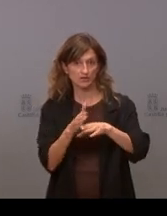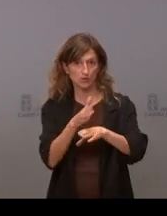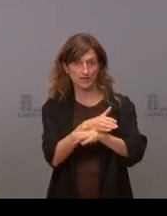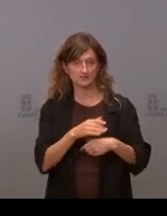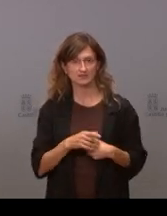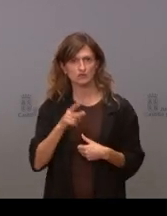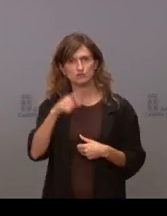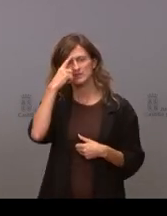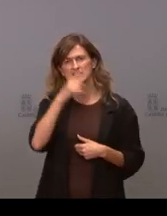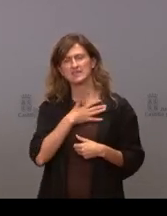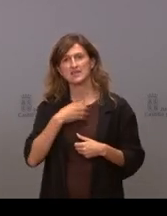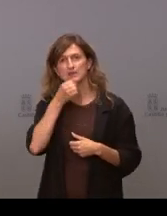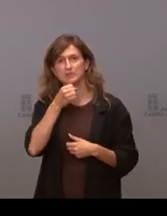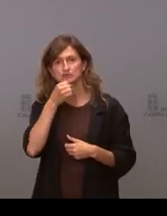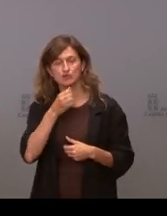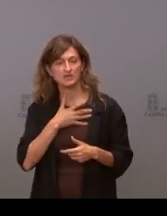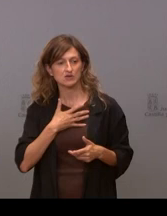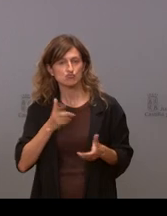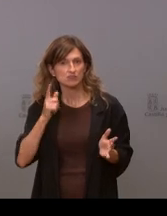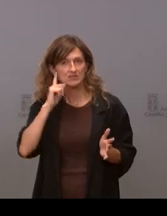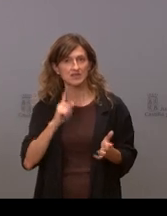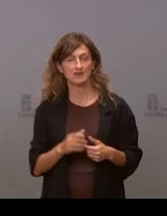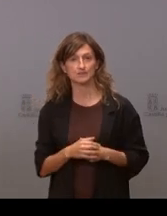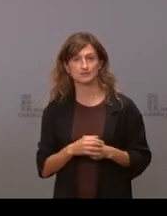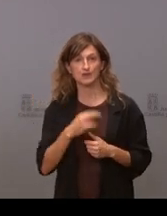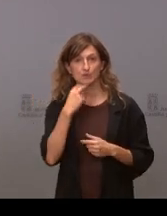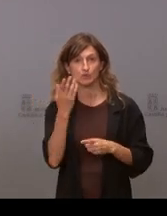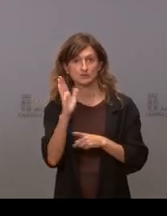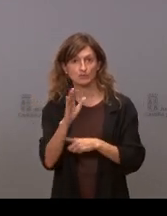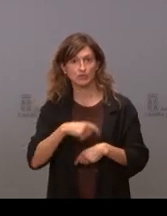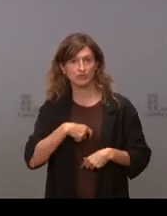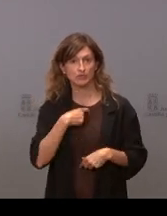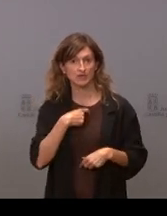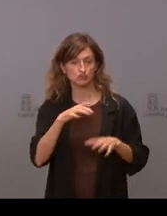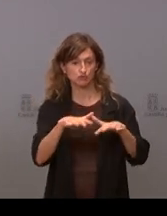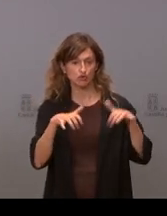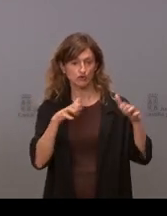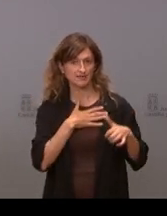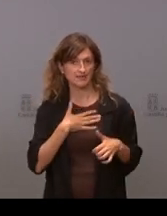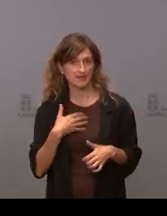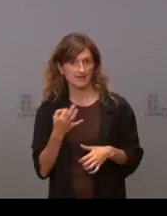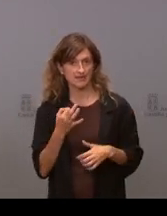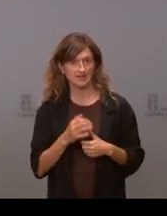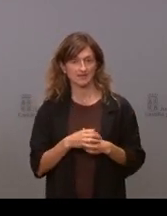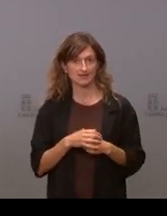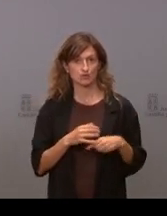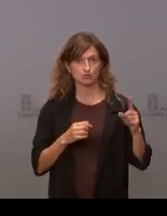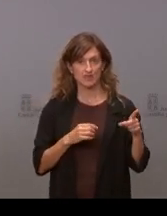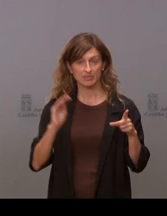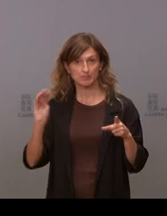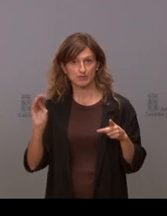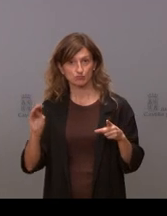no sabe lo que quiere el PSOE qué quería el portavoz de Ciudadanos en las Cortes si le preguntó a